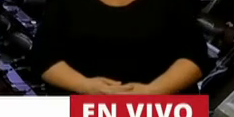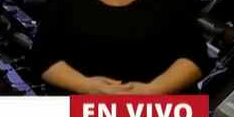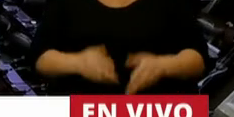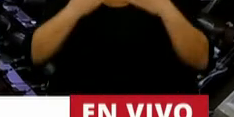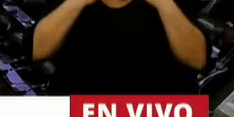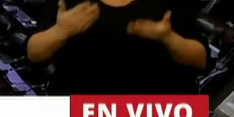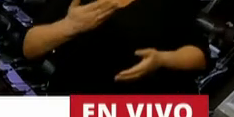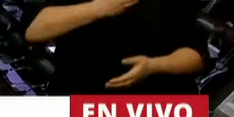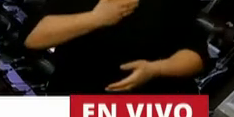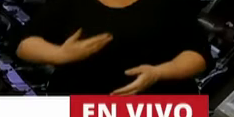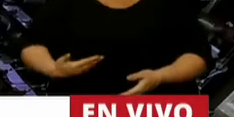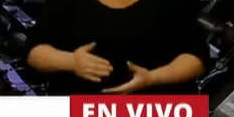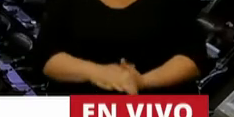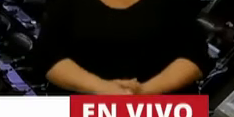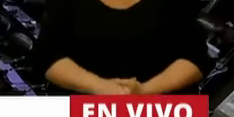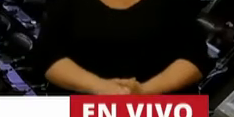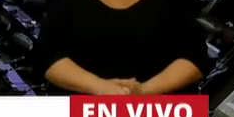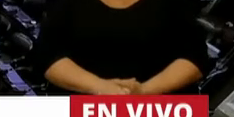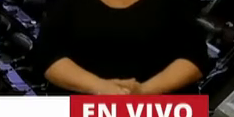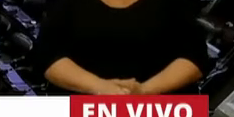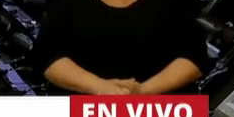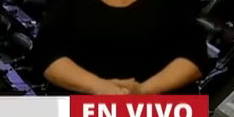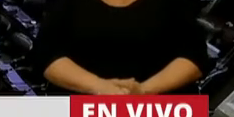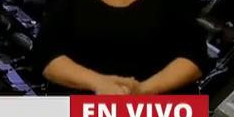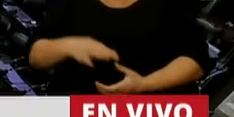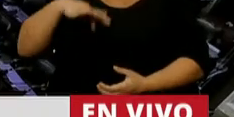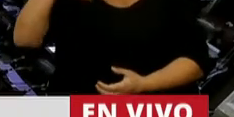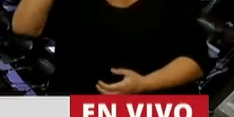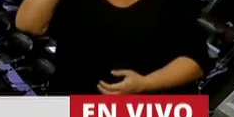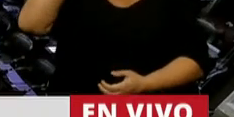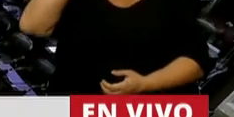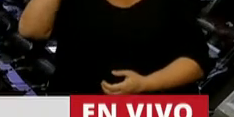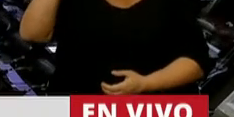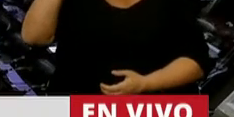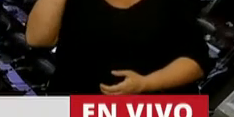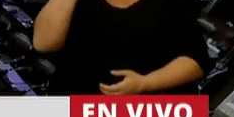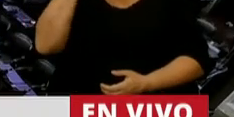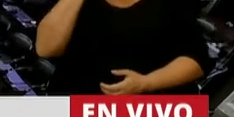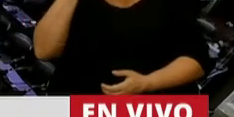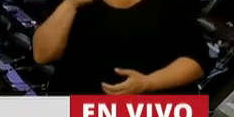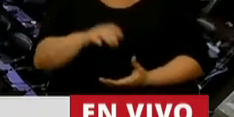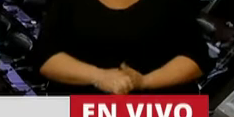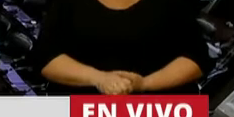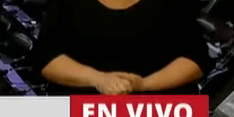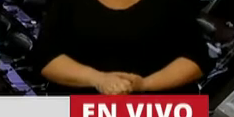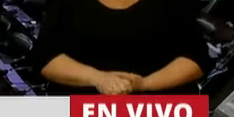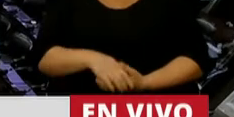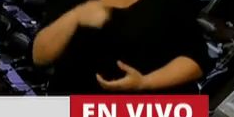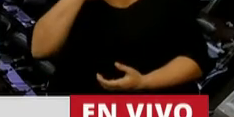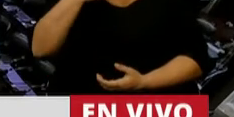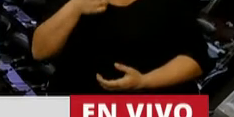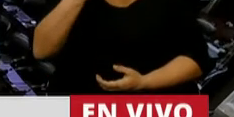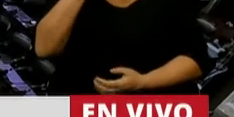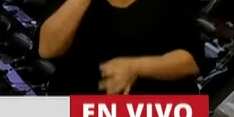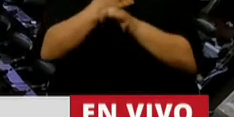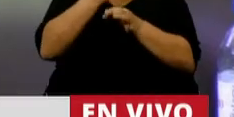Gracias, señor Presidente. Un premio Nobel de Economía, Simón Kuznel, decía que había